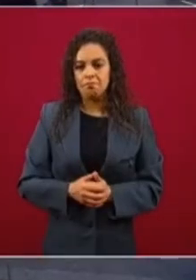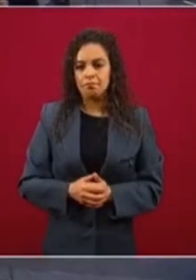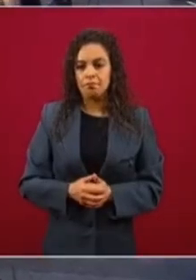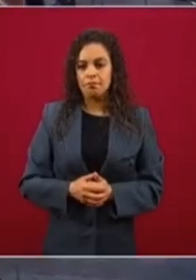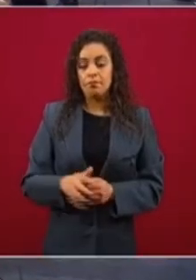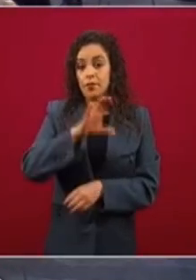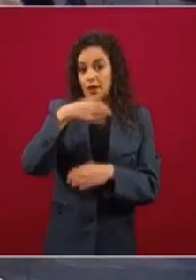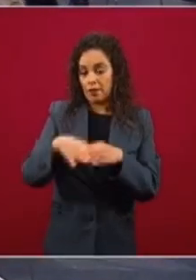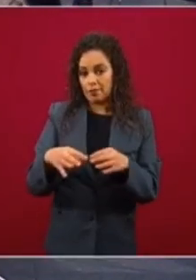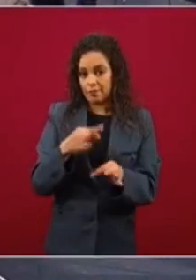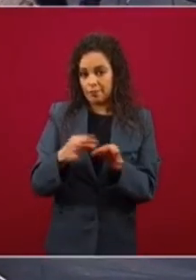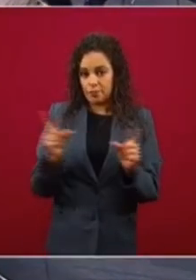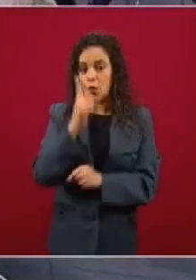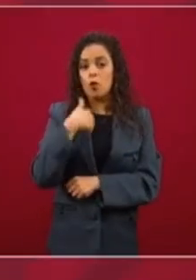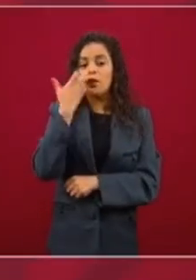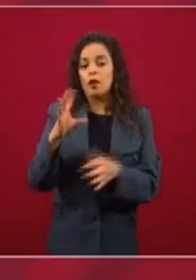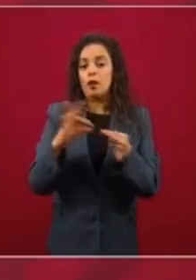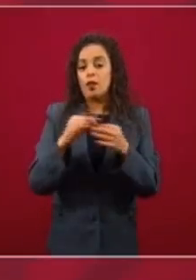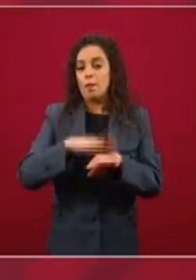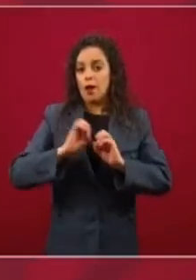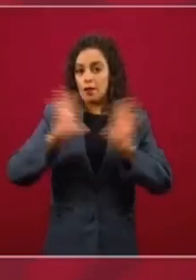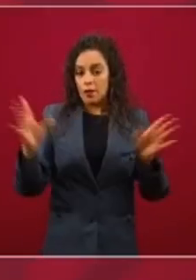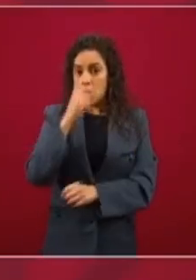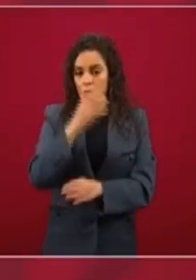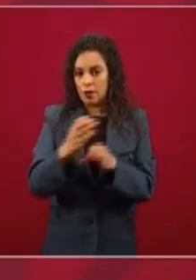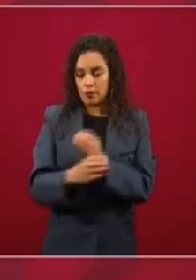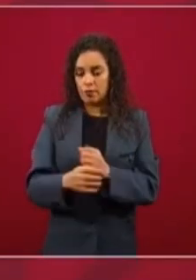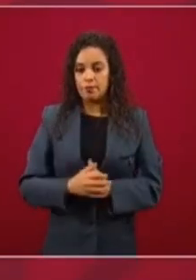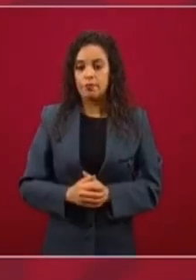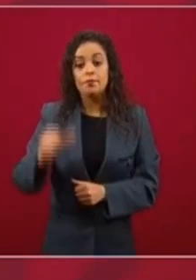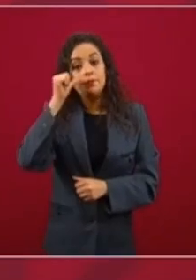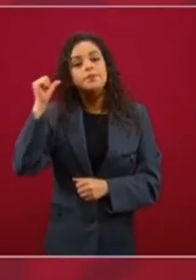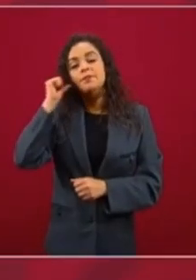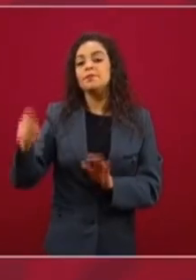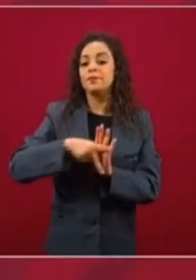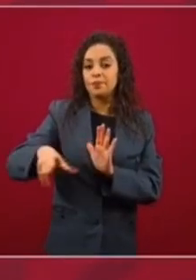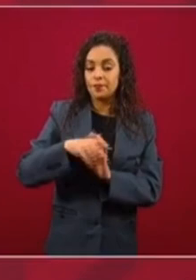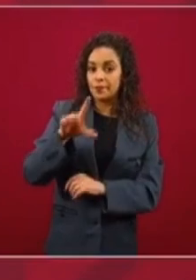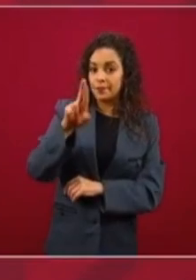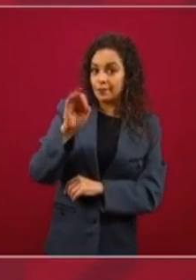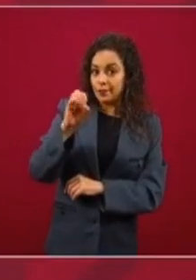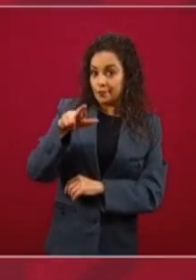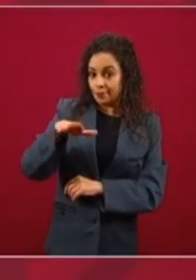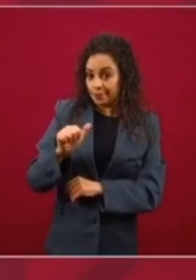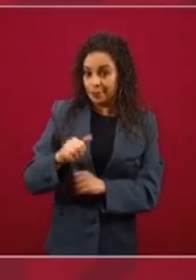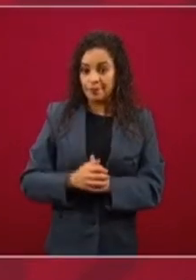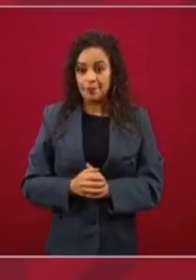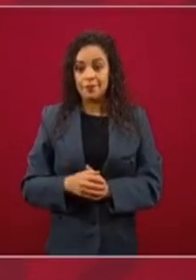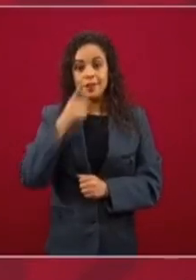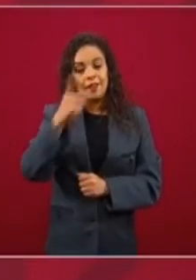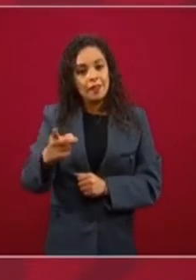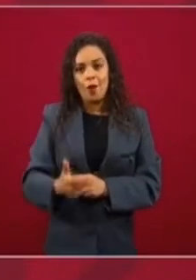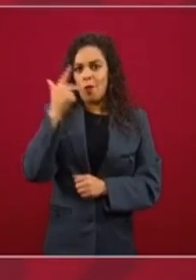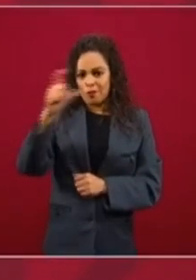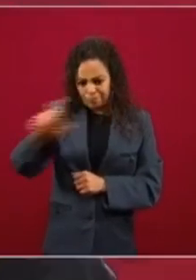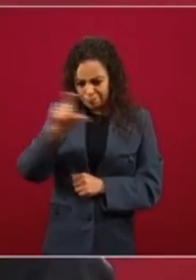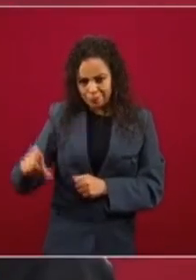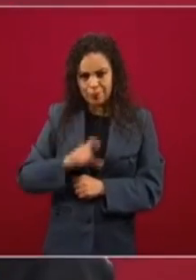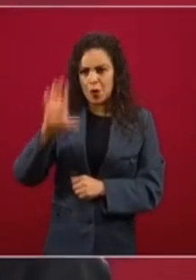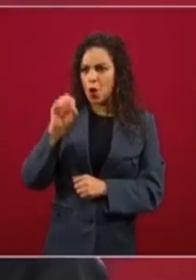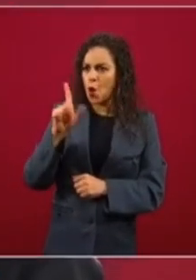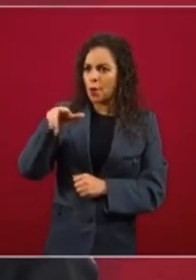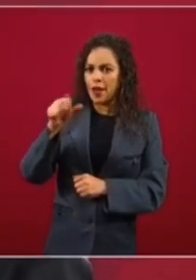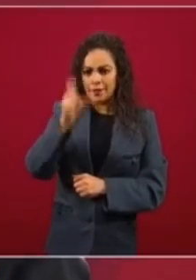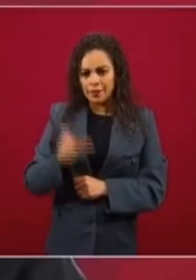Nada más quiero aclarar algo, una cosa. Ayer del Reforma, en efecto, sacó en ocho columnas. Yo pensaba que era una nota,